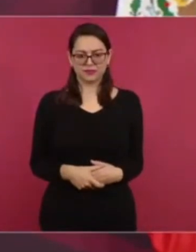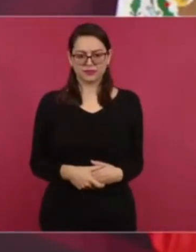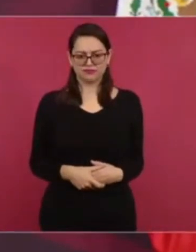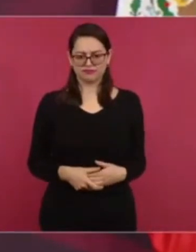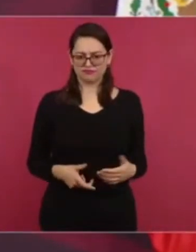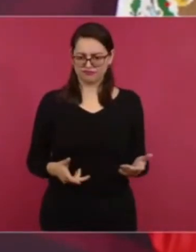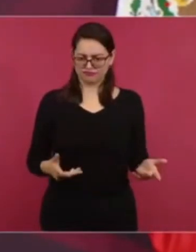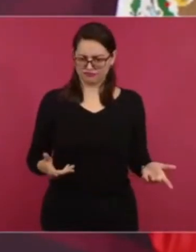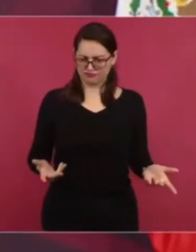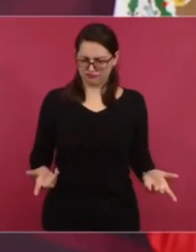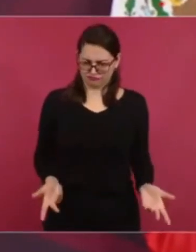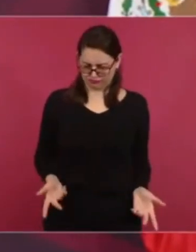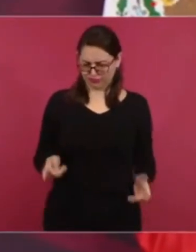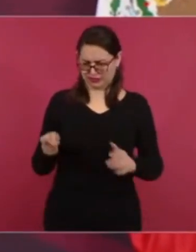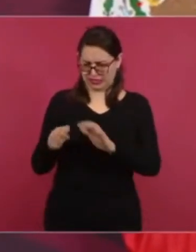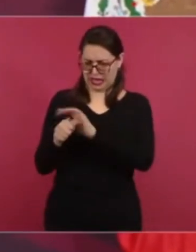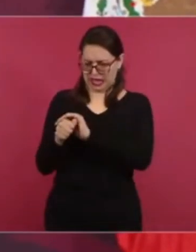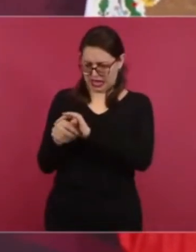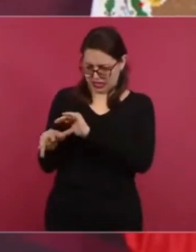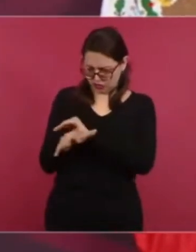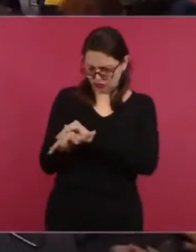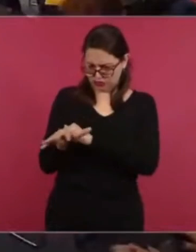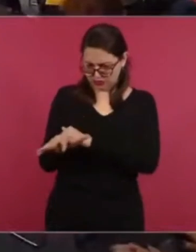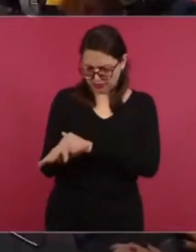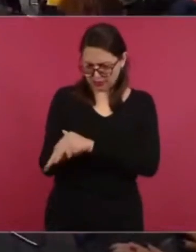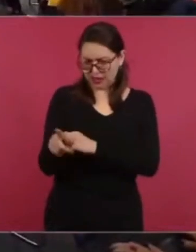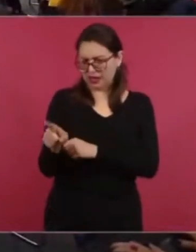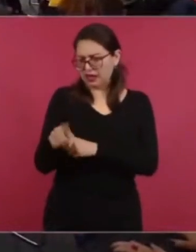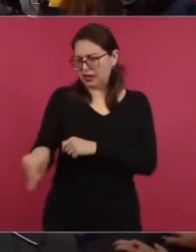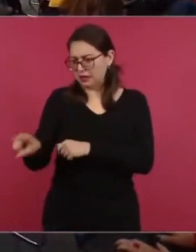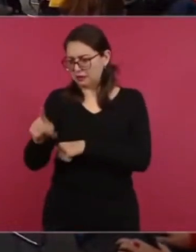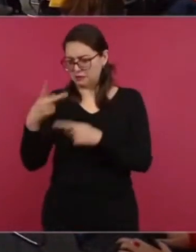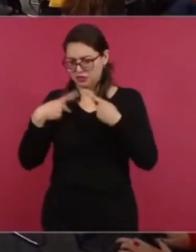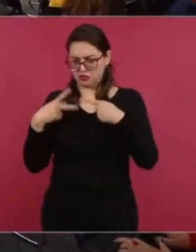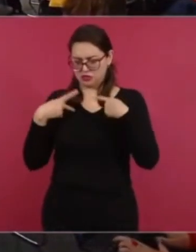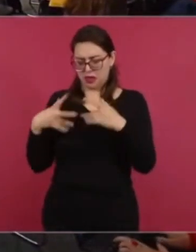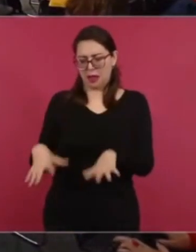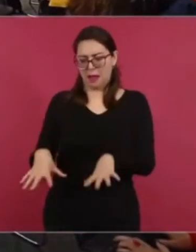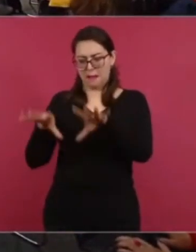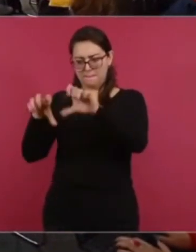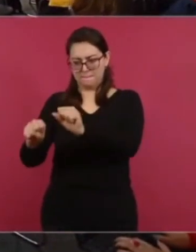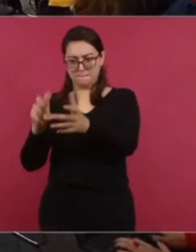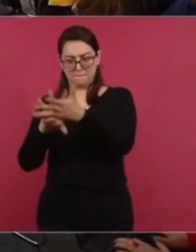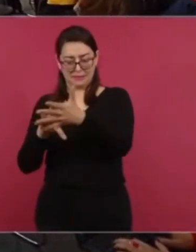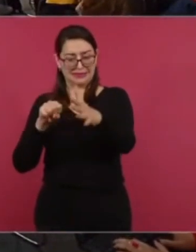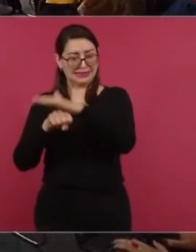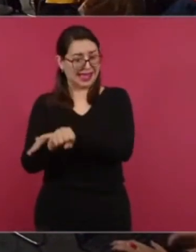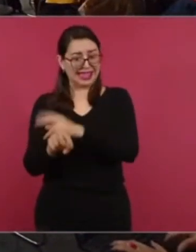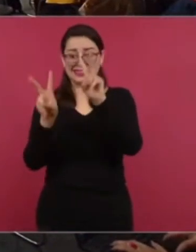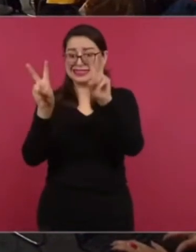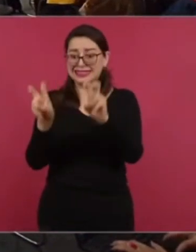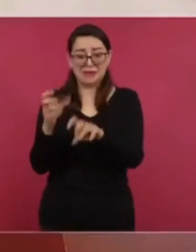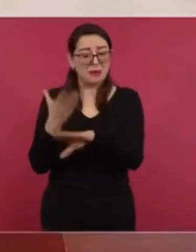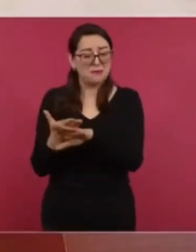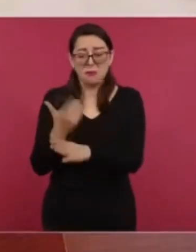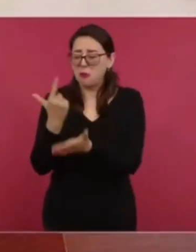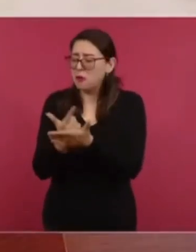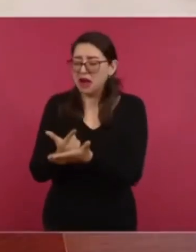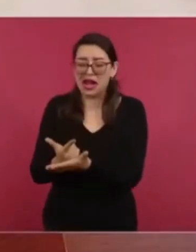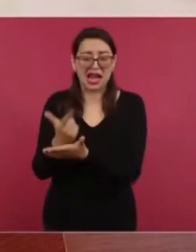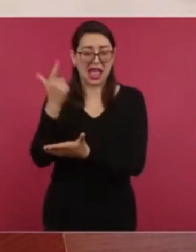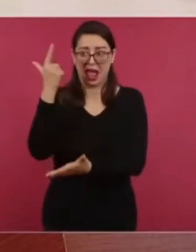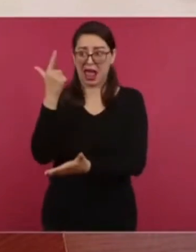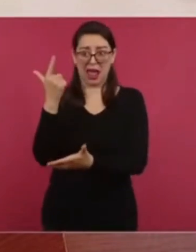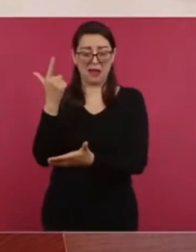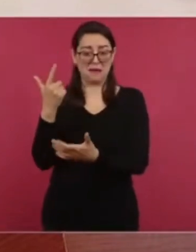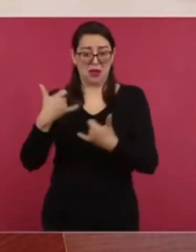este juez no sabía de lo que se trataba estamos hablando de la